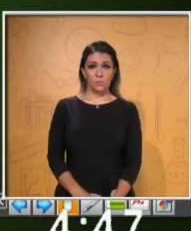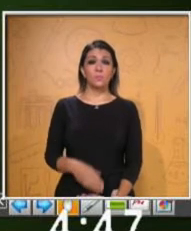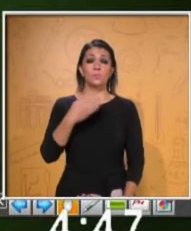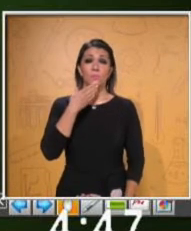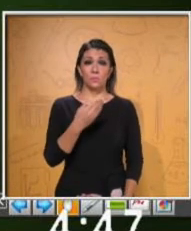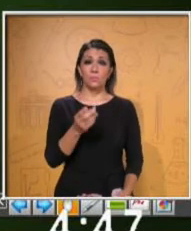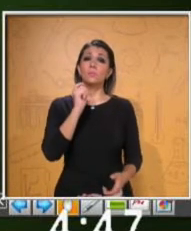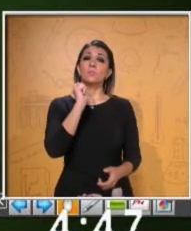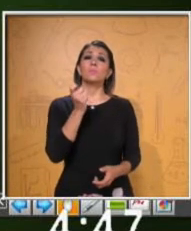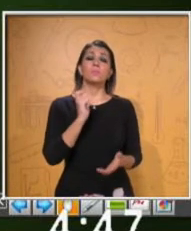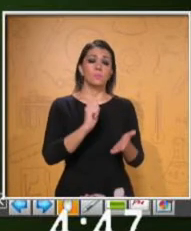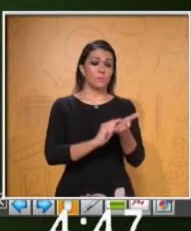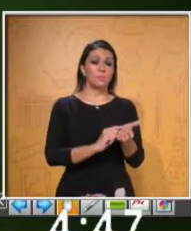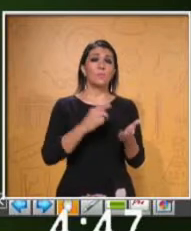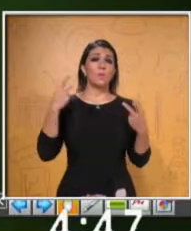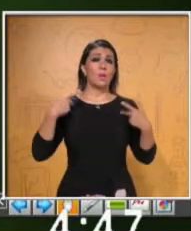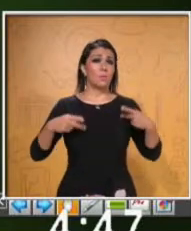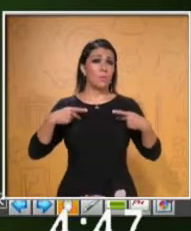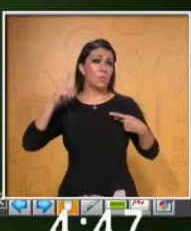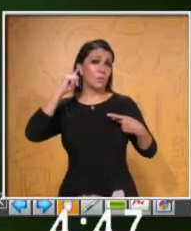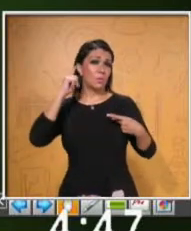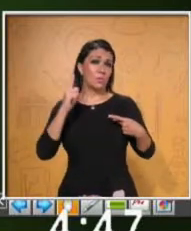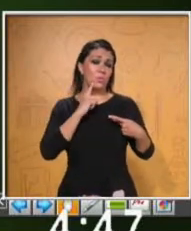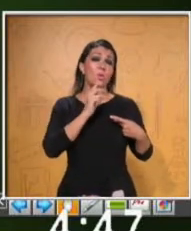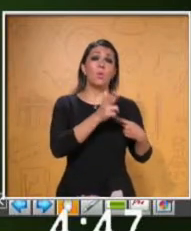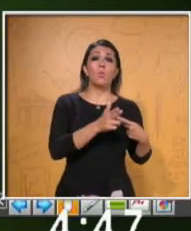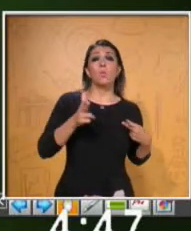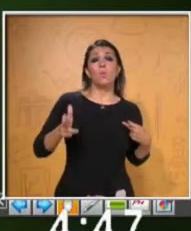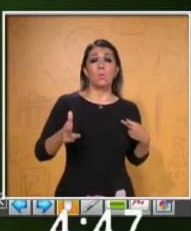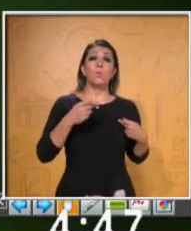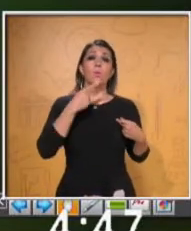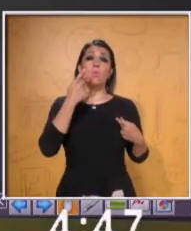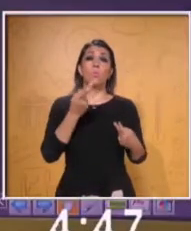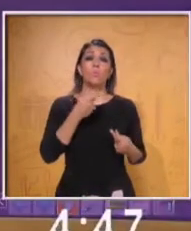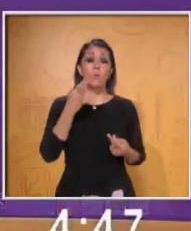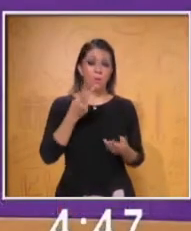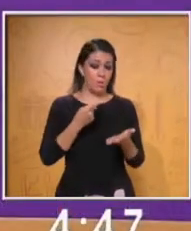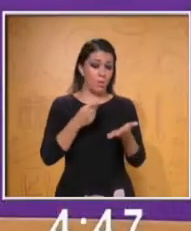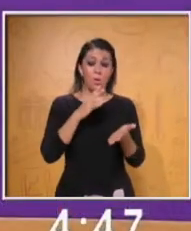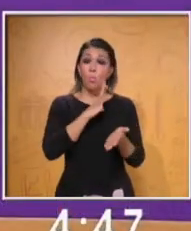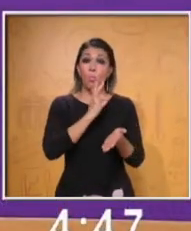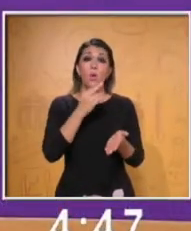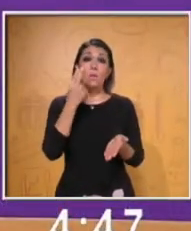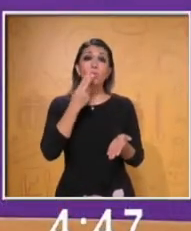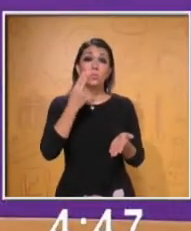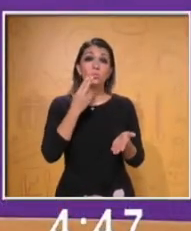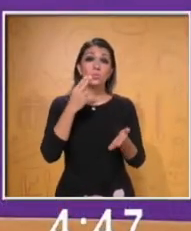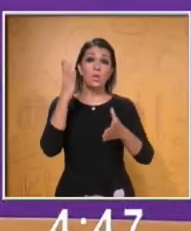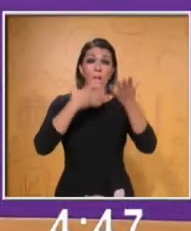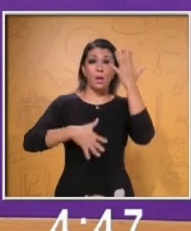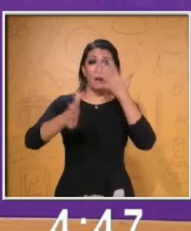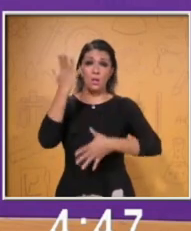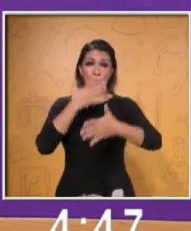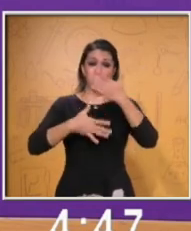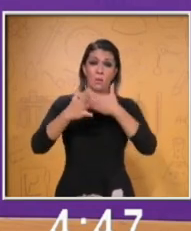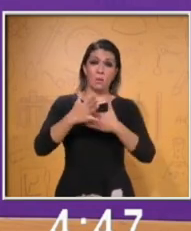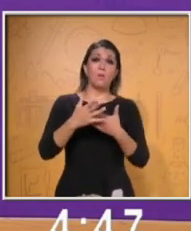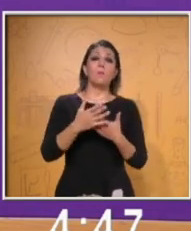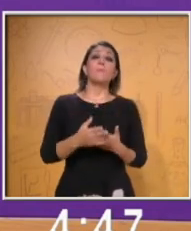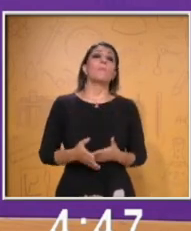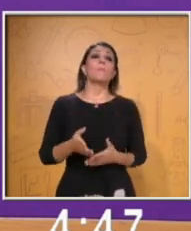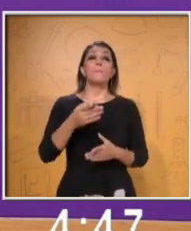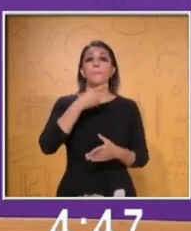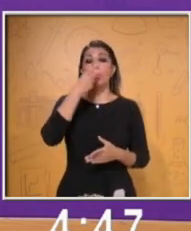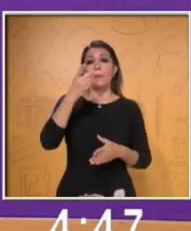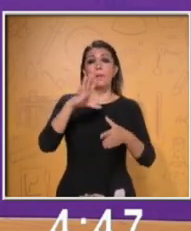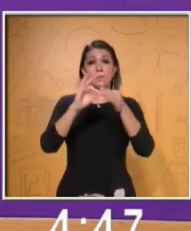Gente sorda o con hipoacusia pueden utilizar el lenguaje de señas para comunicar palabras e ideas. Y,